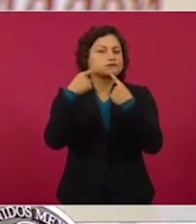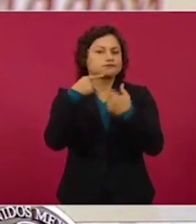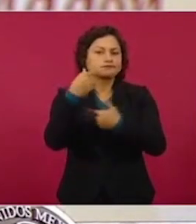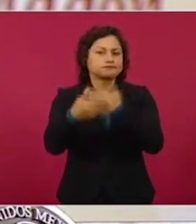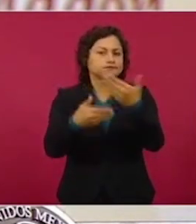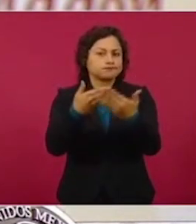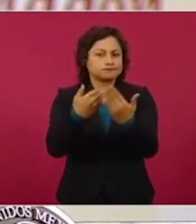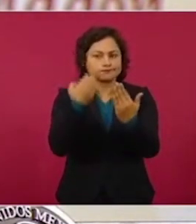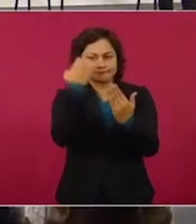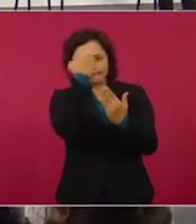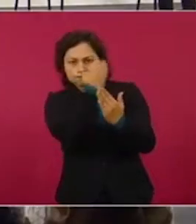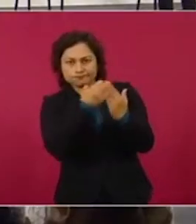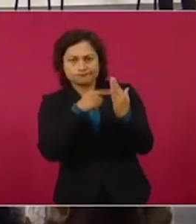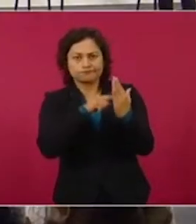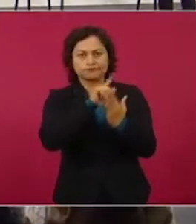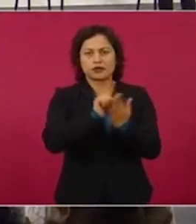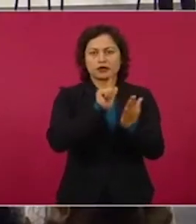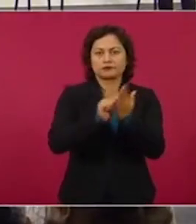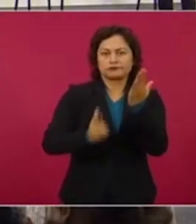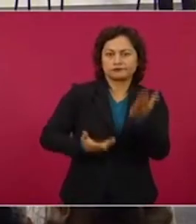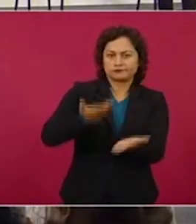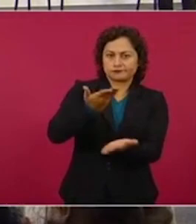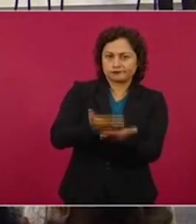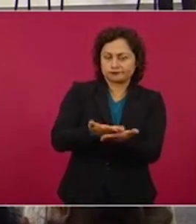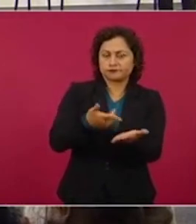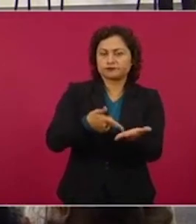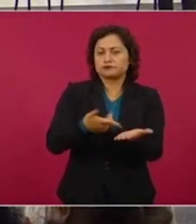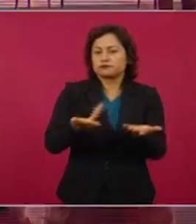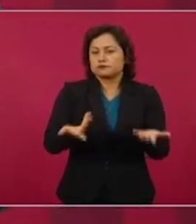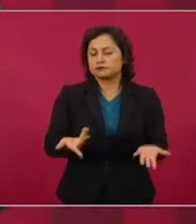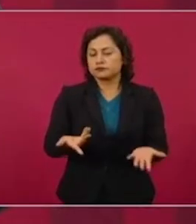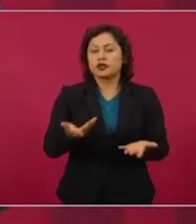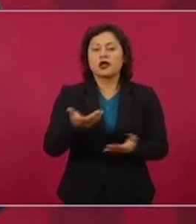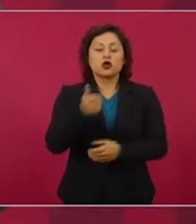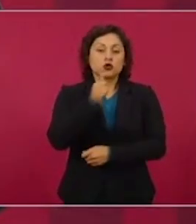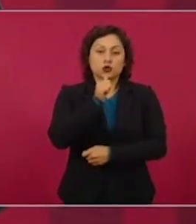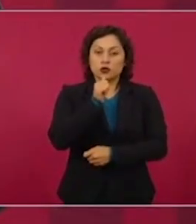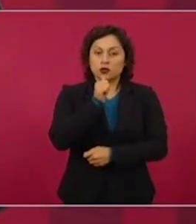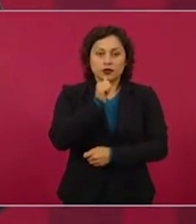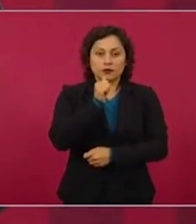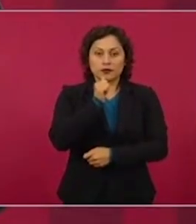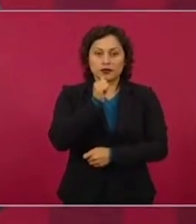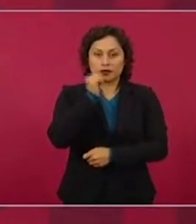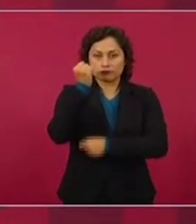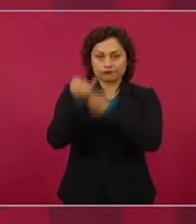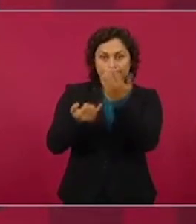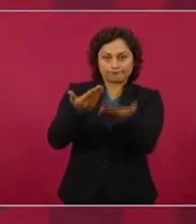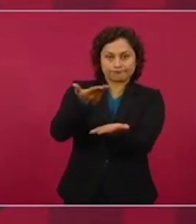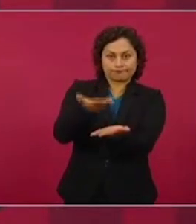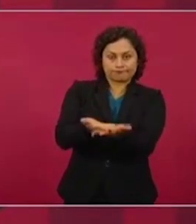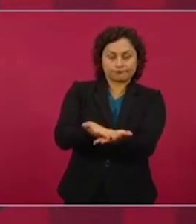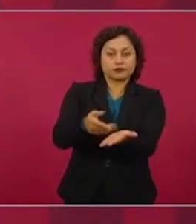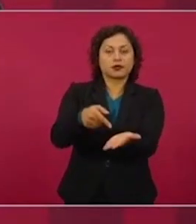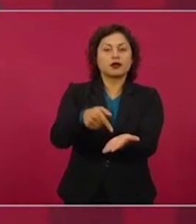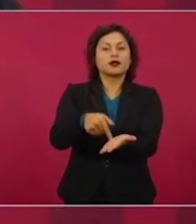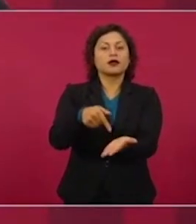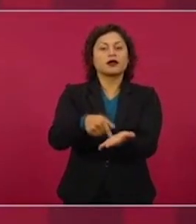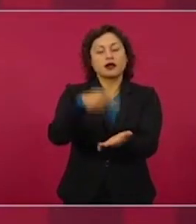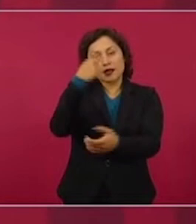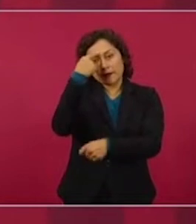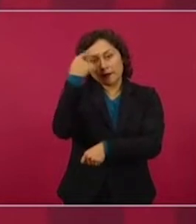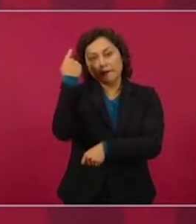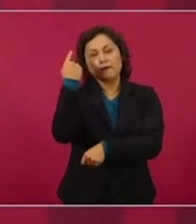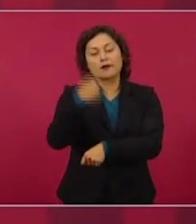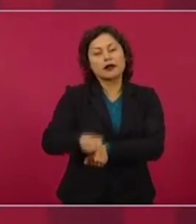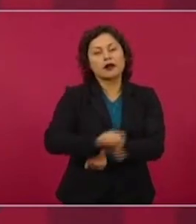esa revisión de la iniciativa. No se ha presentado todavía la iniciativa, una probable iniciativa de reforma